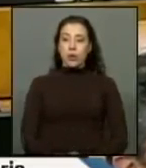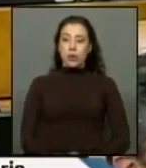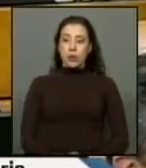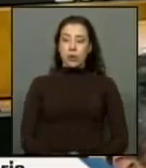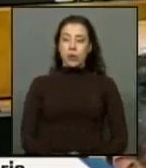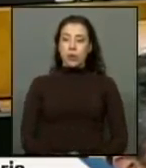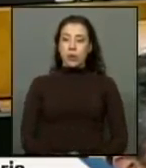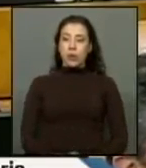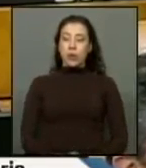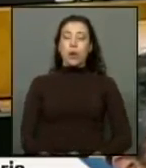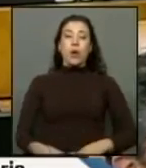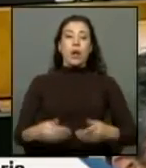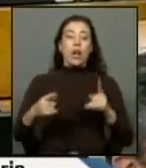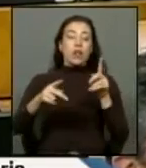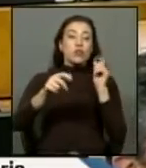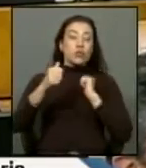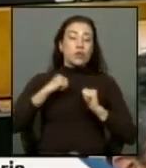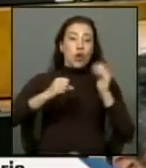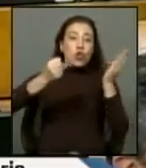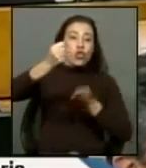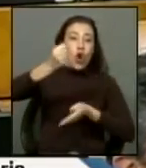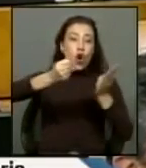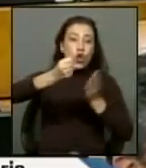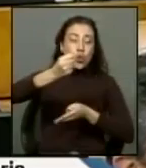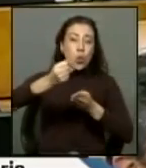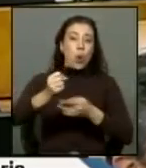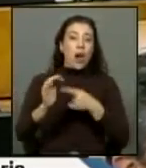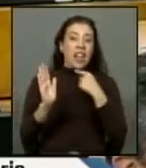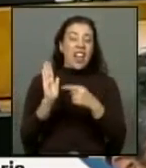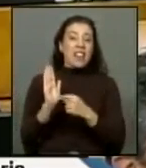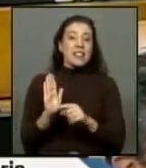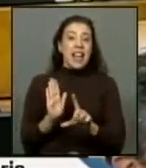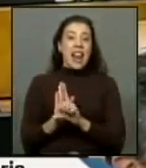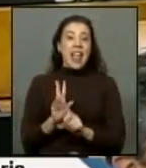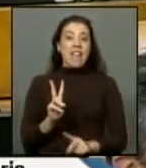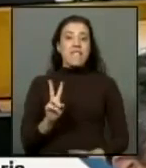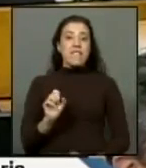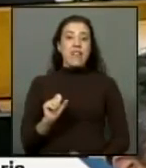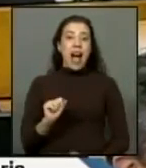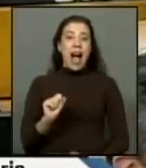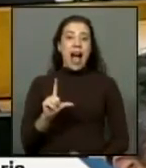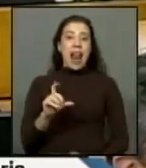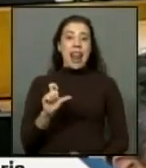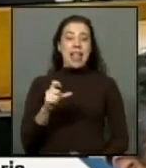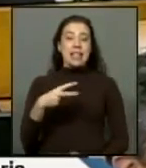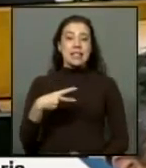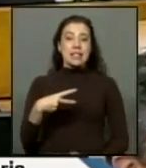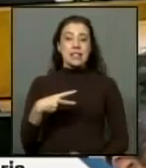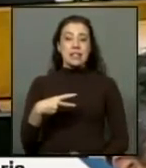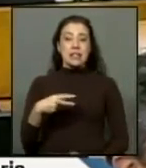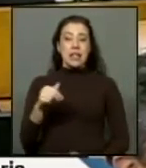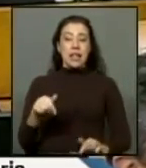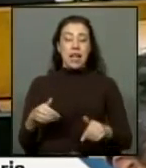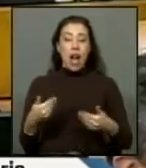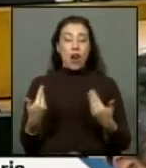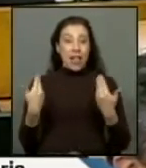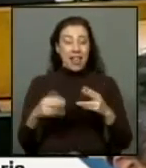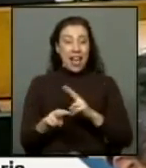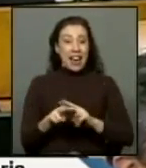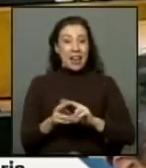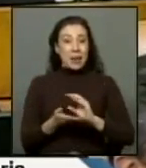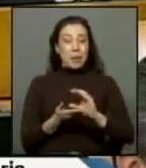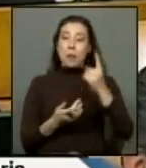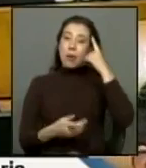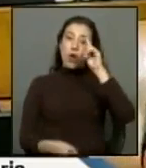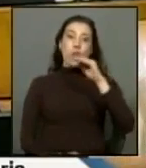recibieron la tortura que ha sido claramente establecido por la ley vale se le haga ya se han hecho remanaciones pero